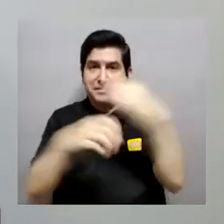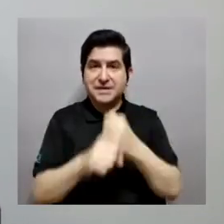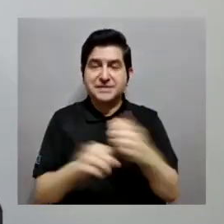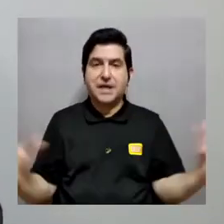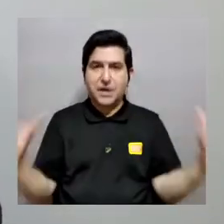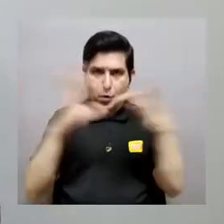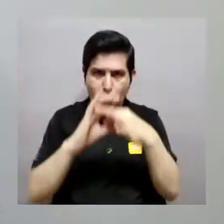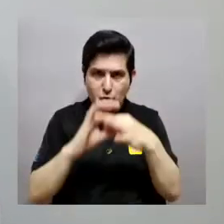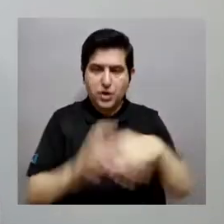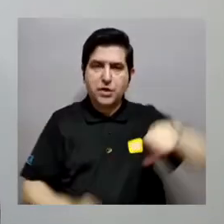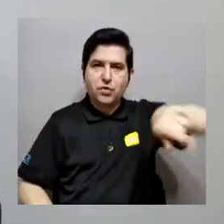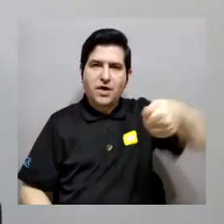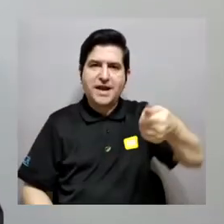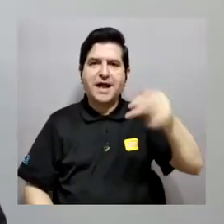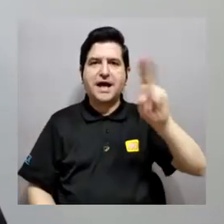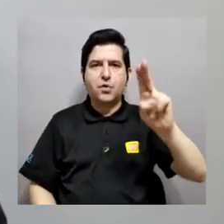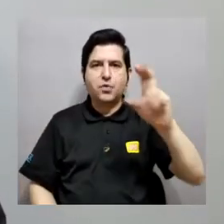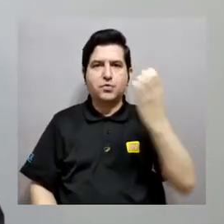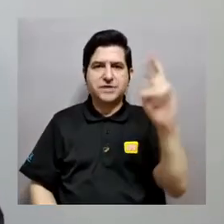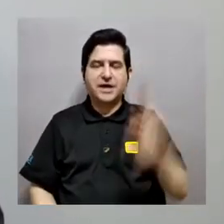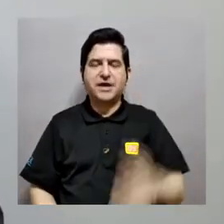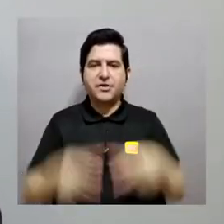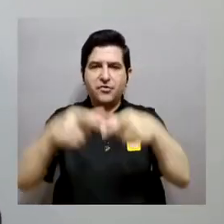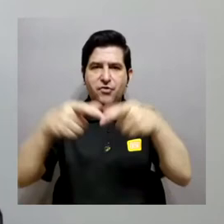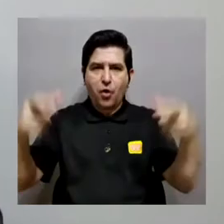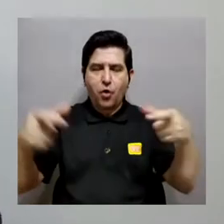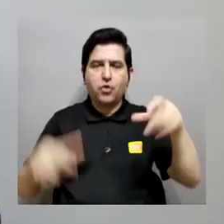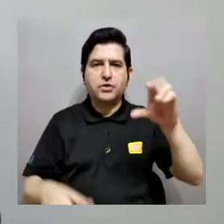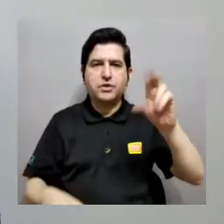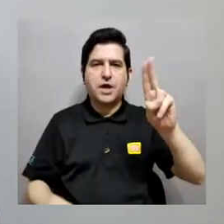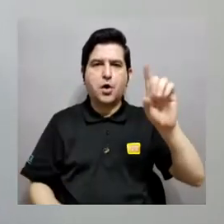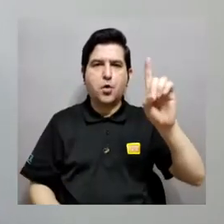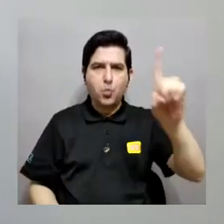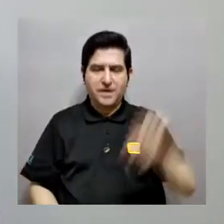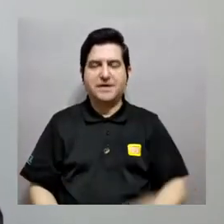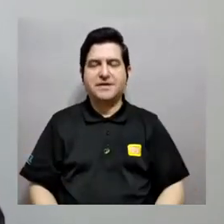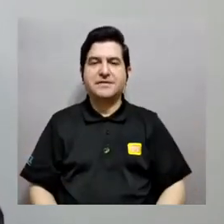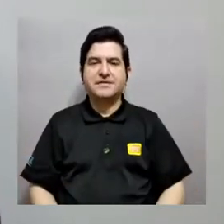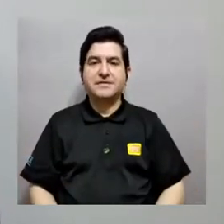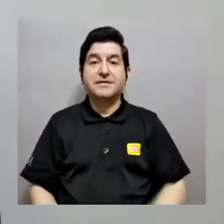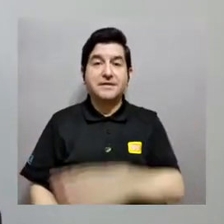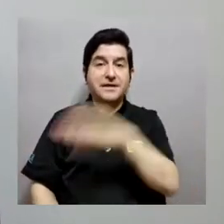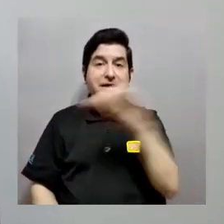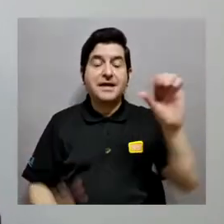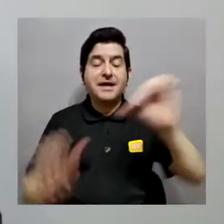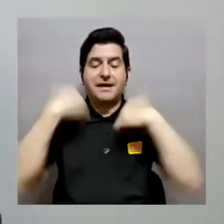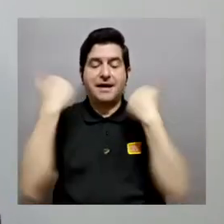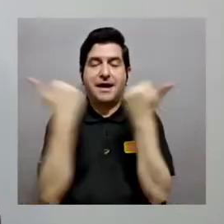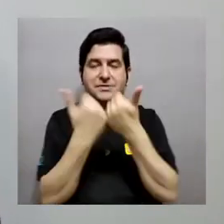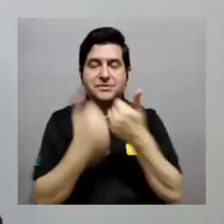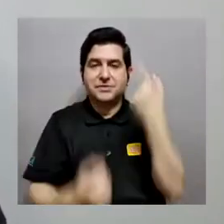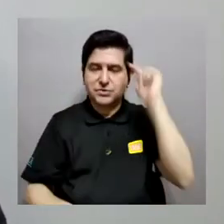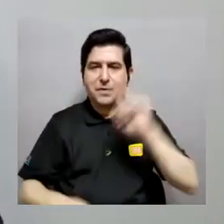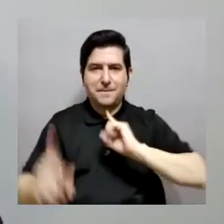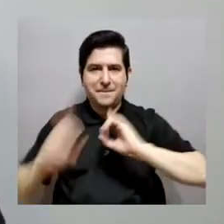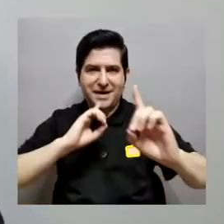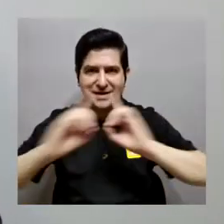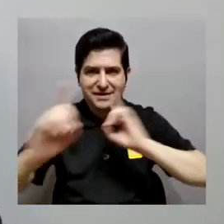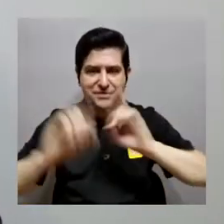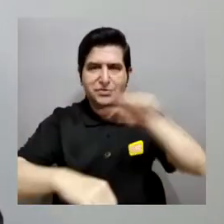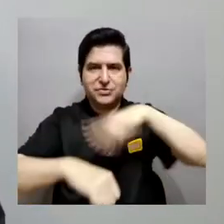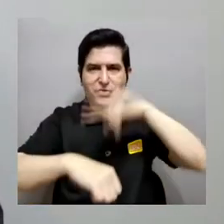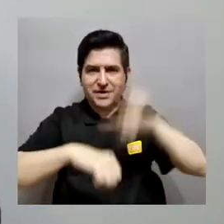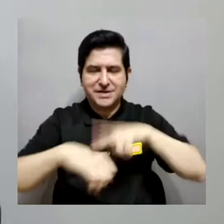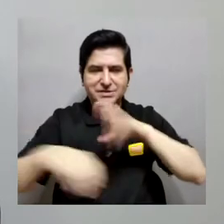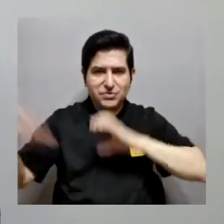en Divulga ADN. Este programa que estamos realizando en conjunto, el canal UCR, Onda UNED de la Universidad Estatal a